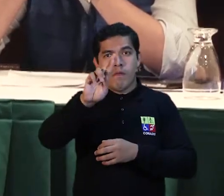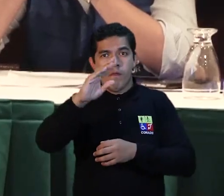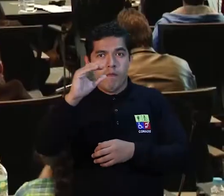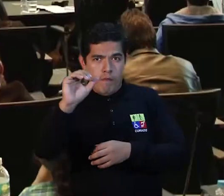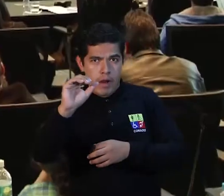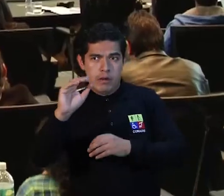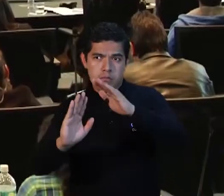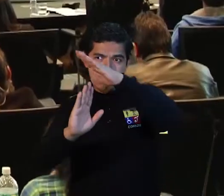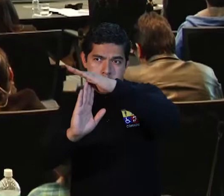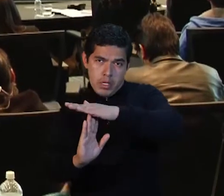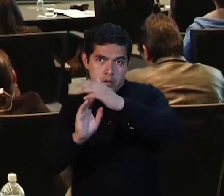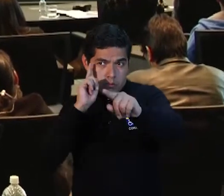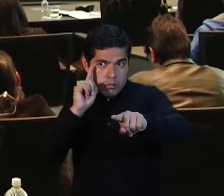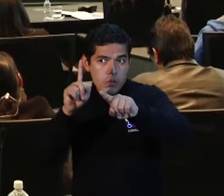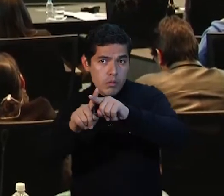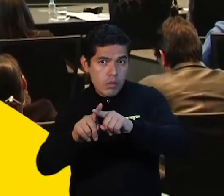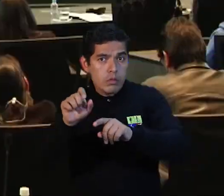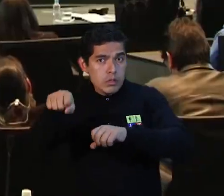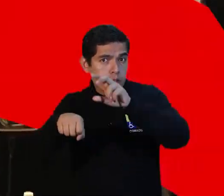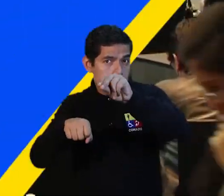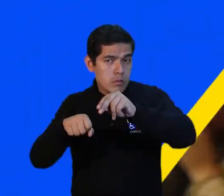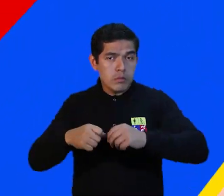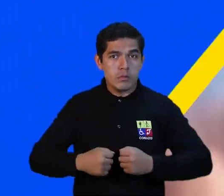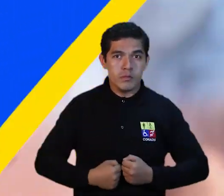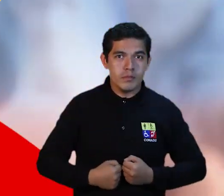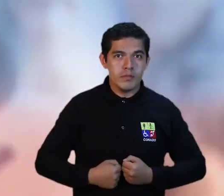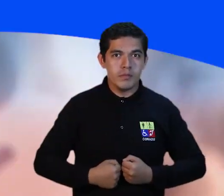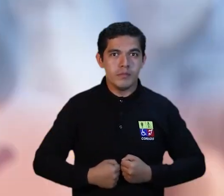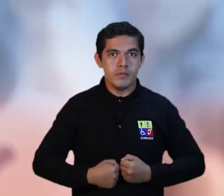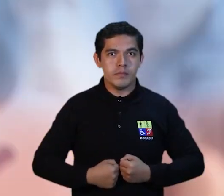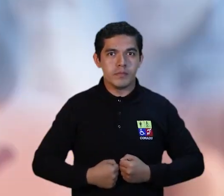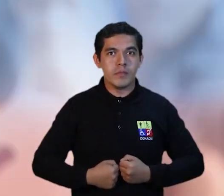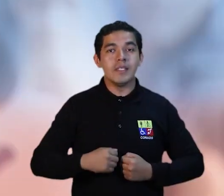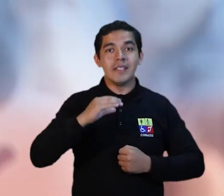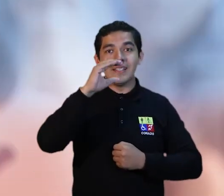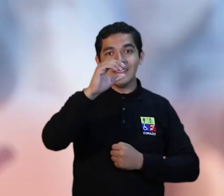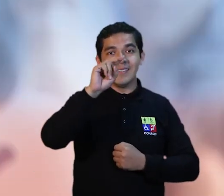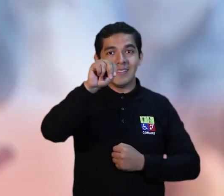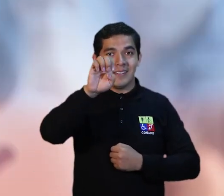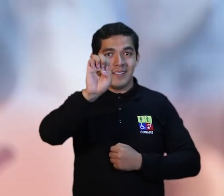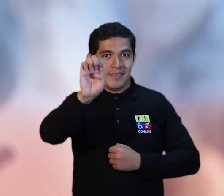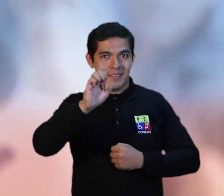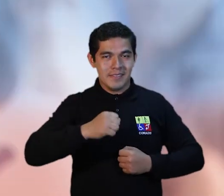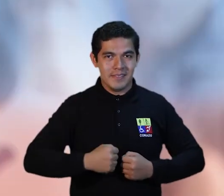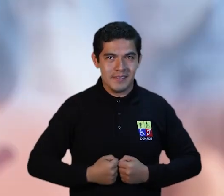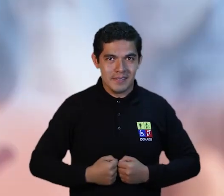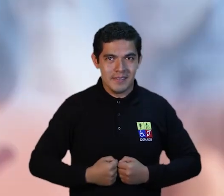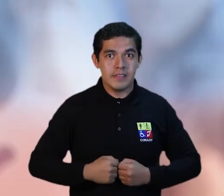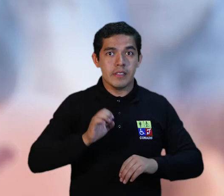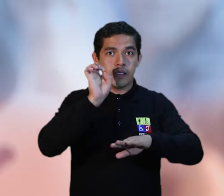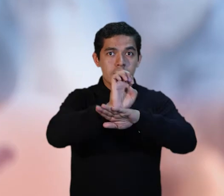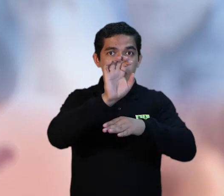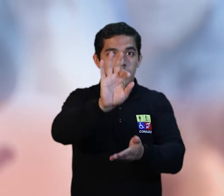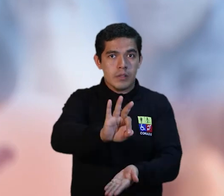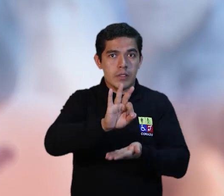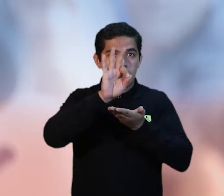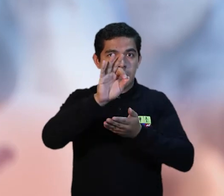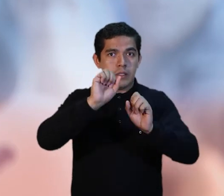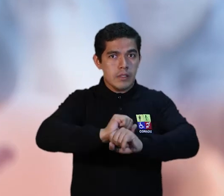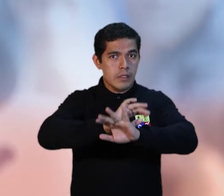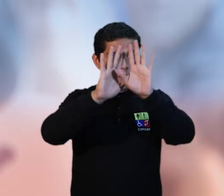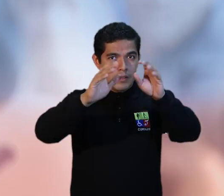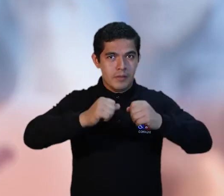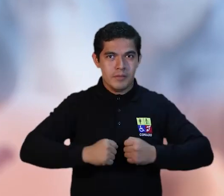Acuerdo de Paz firmado entre el Gobierno y las FARC. Consejo Nacional Electoral. Ecuador elige con